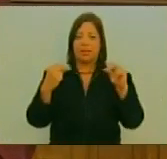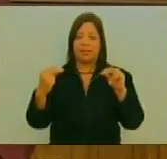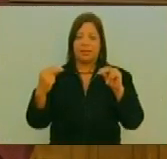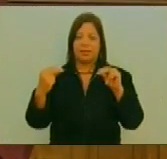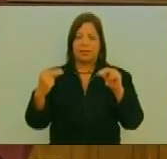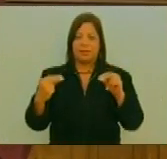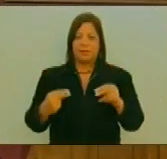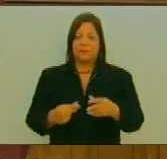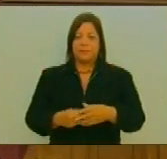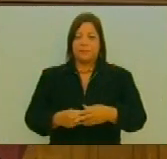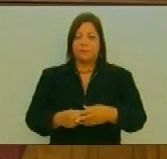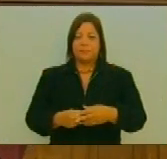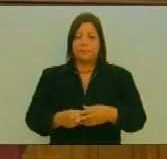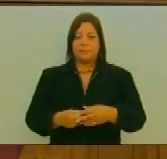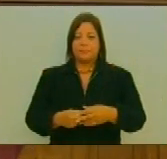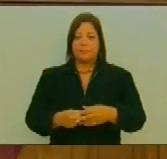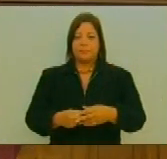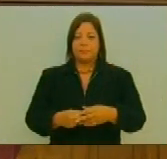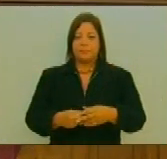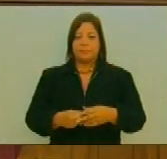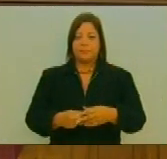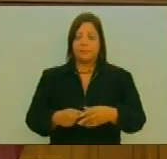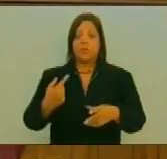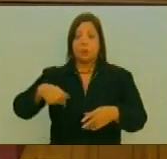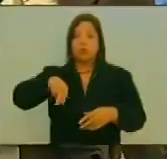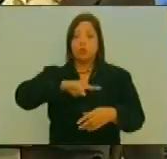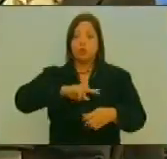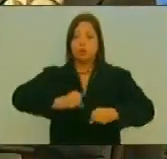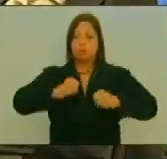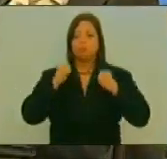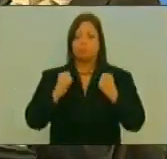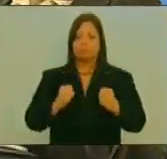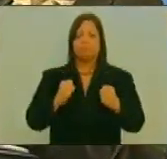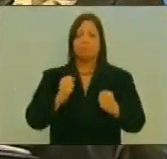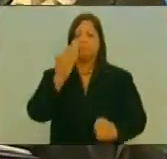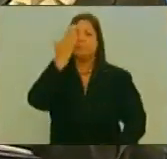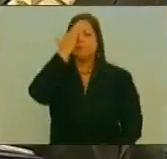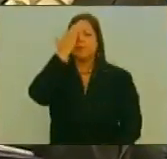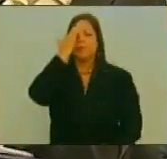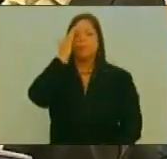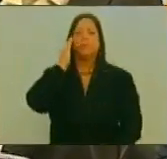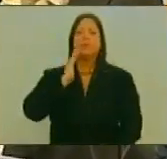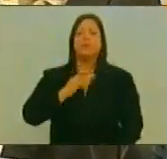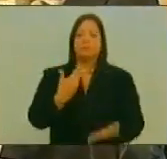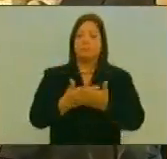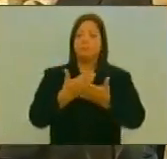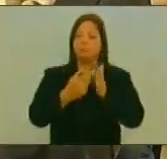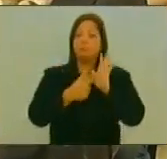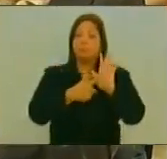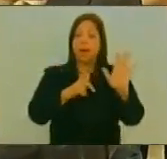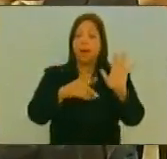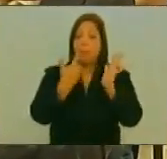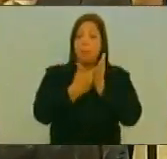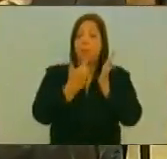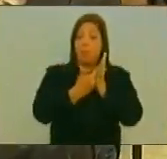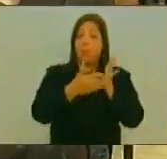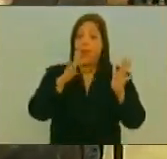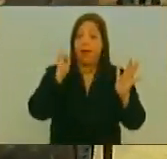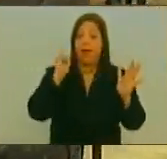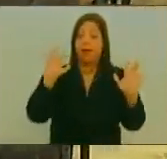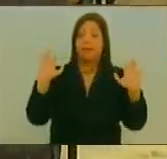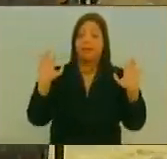Que Estamos Bien Seguros Sabemos Tenemos Evidencias De Ello